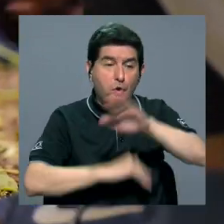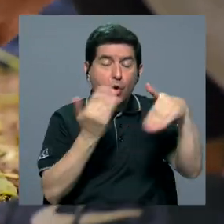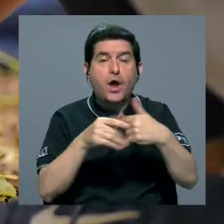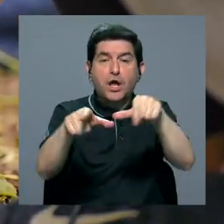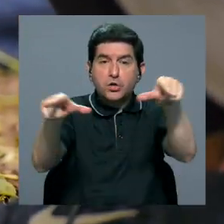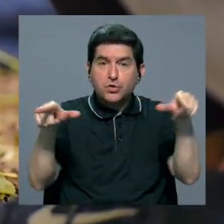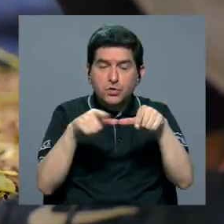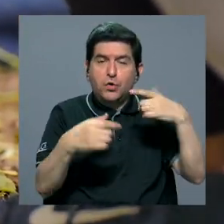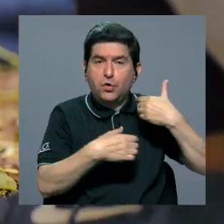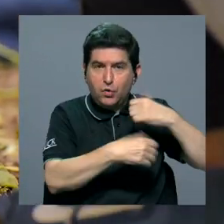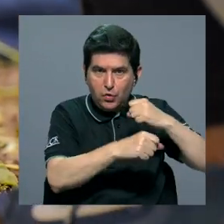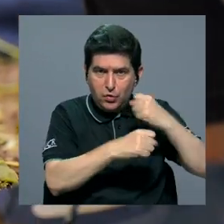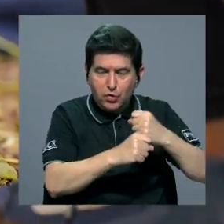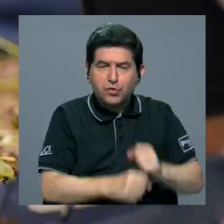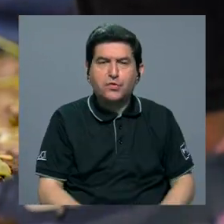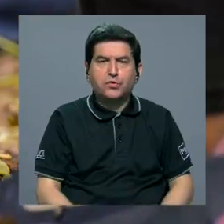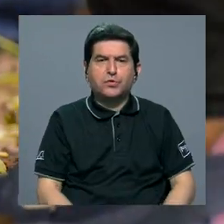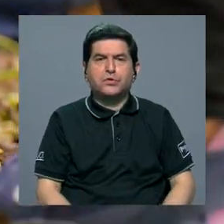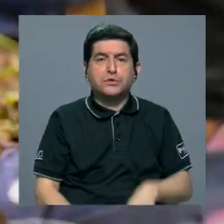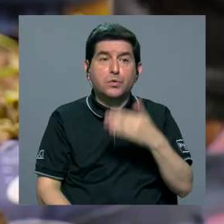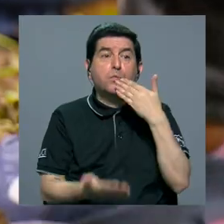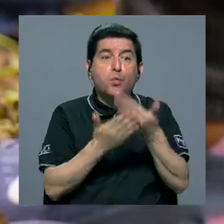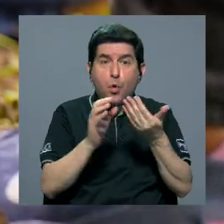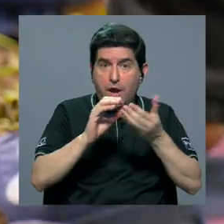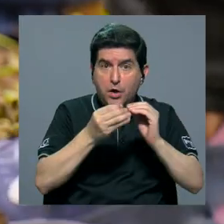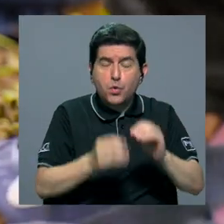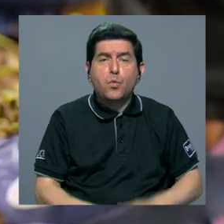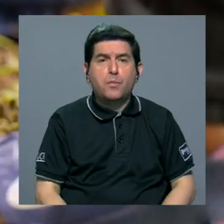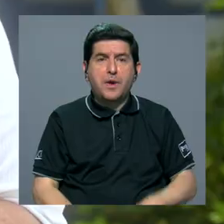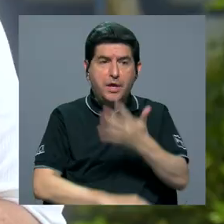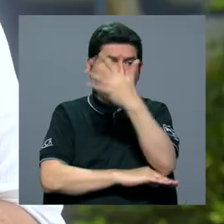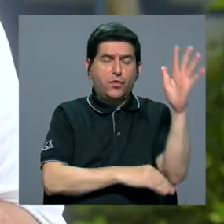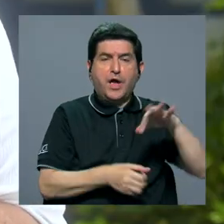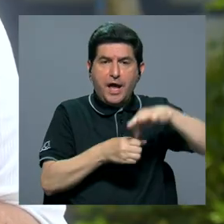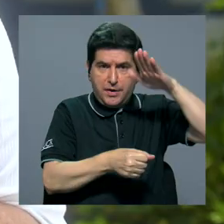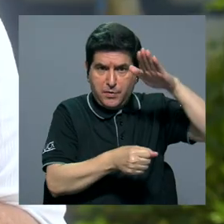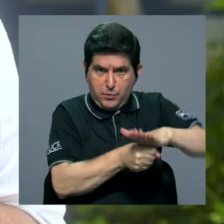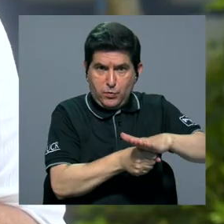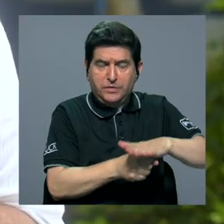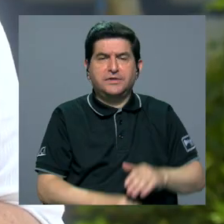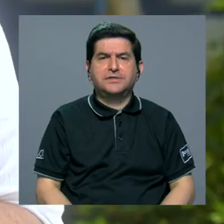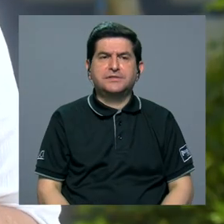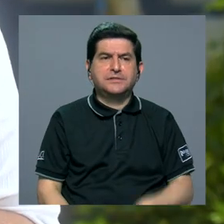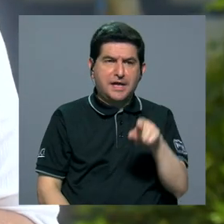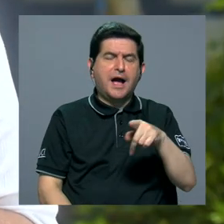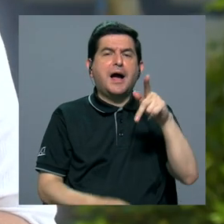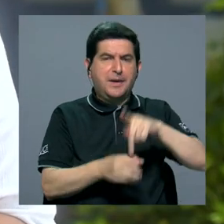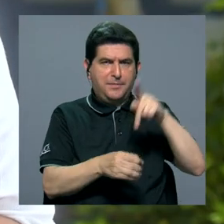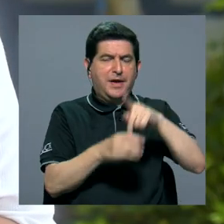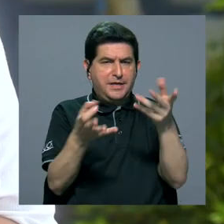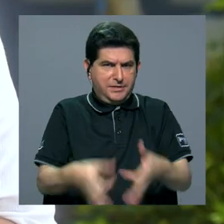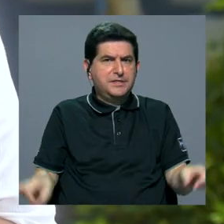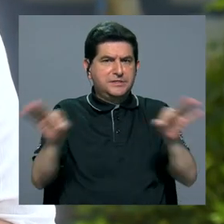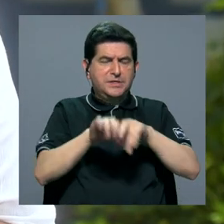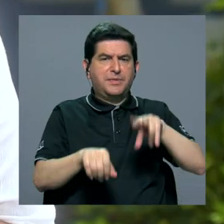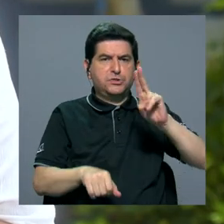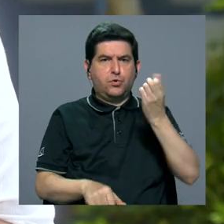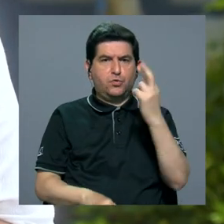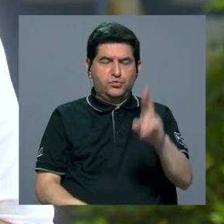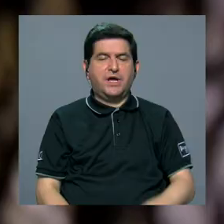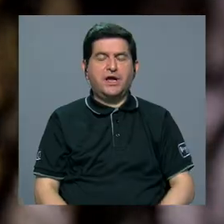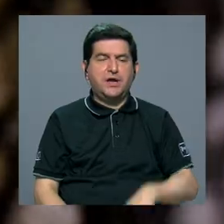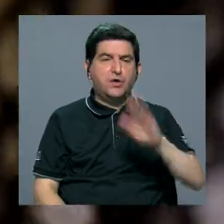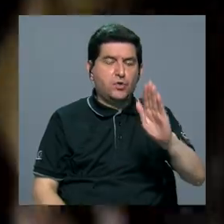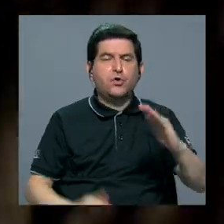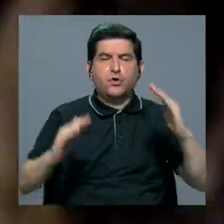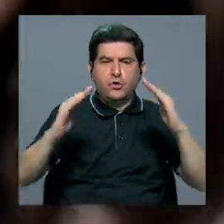territorios municipales se plantara una buena cantidad de árboles, en el que tiene gran parte la UCR, porque nos donó de su